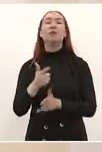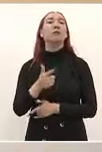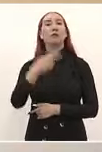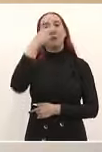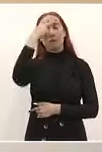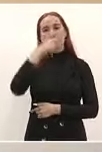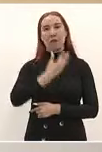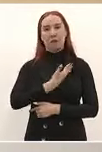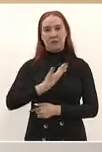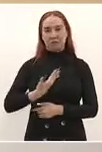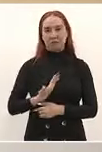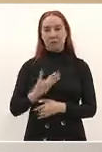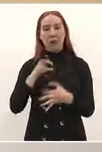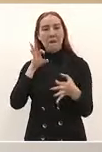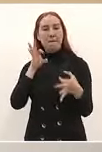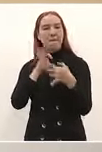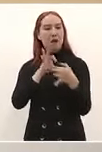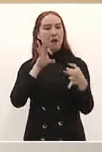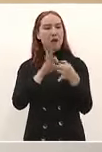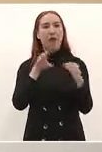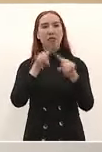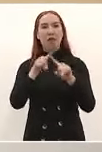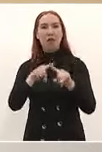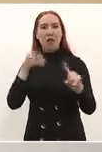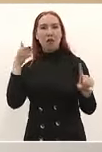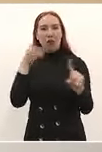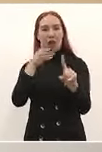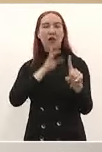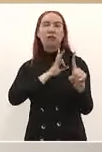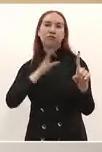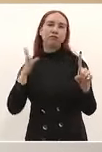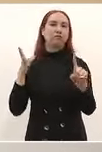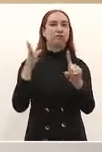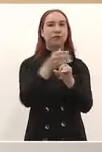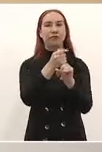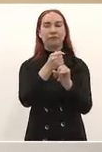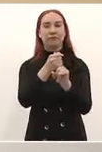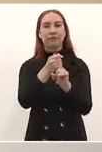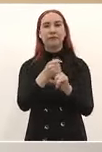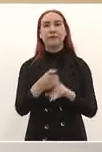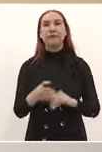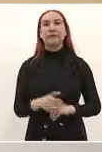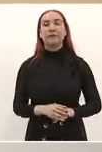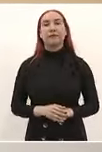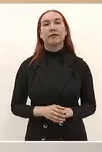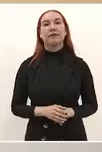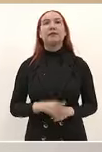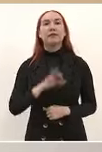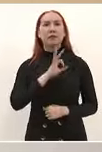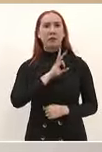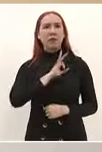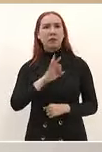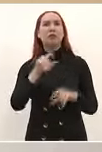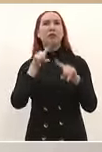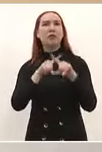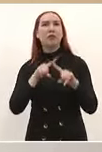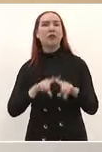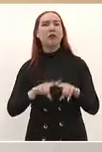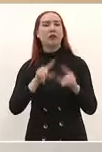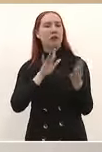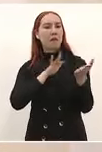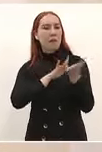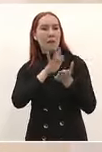y seguir con más logros en la segunda etapa del cambio para que tengamos acceso a mayor justicia